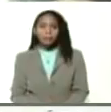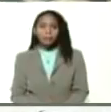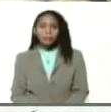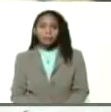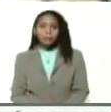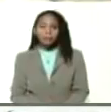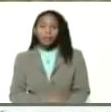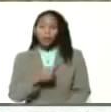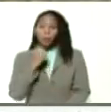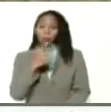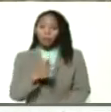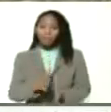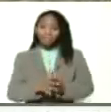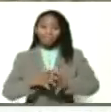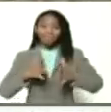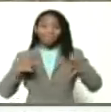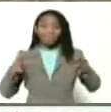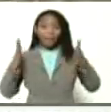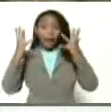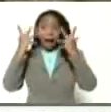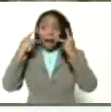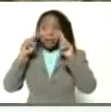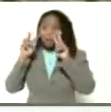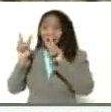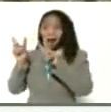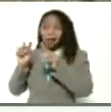Bueno, tremendos animalotes, pues.